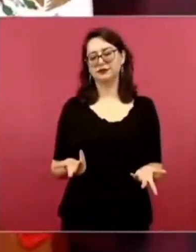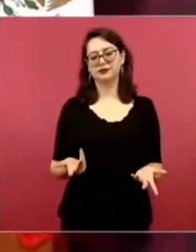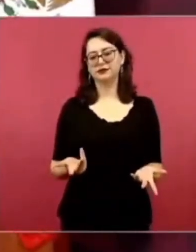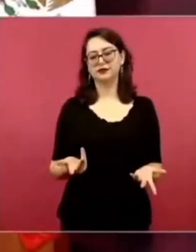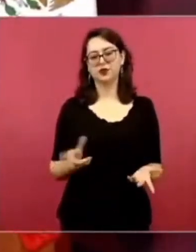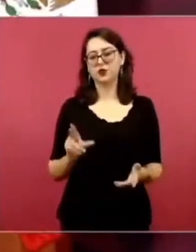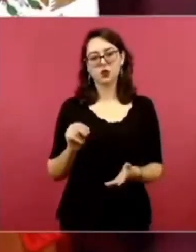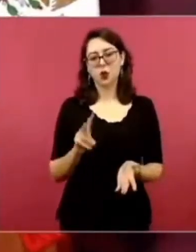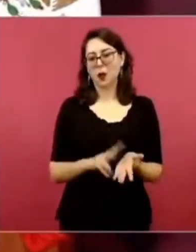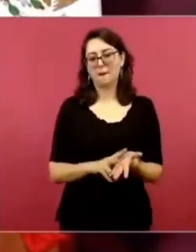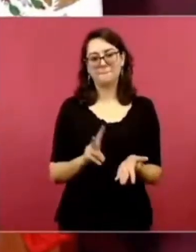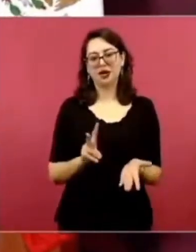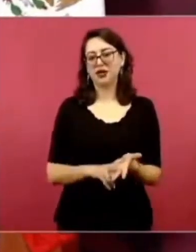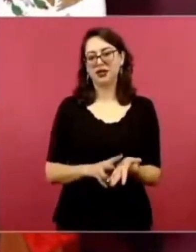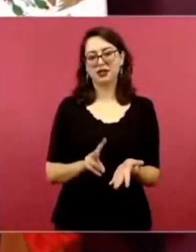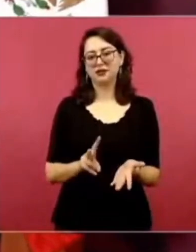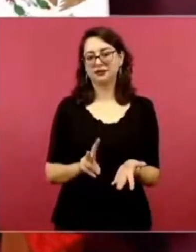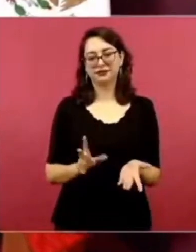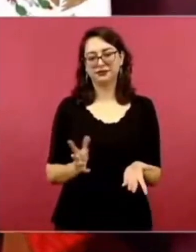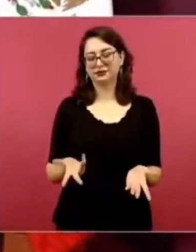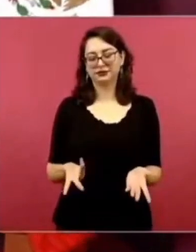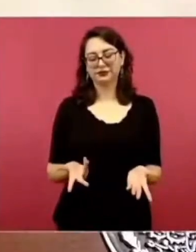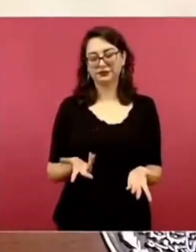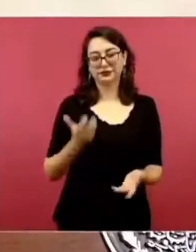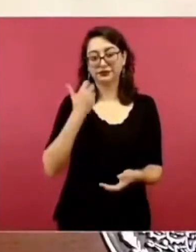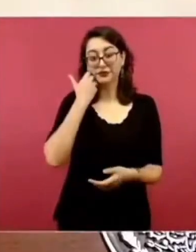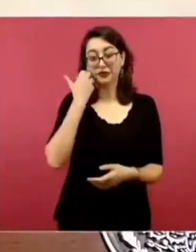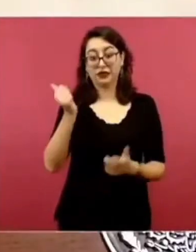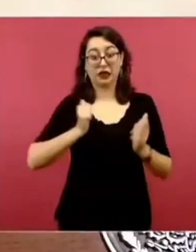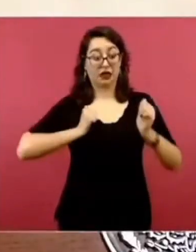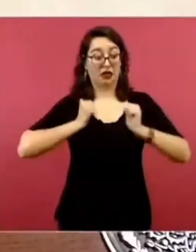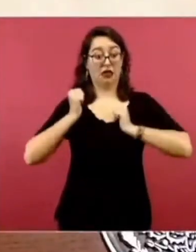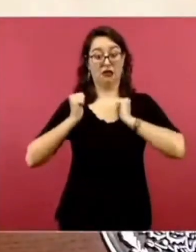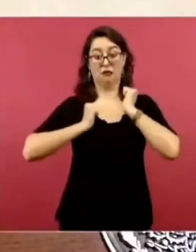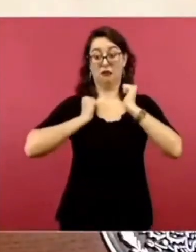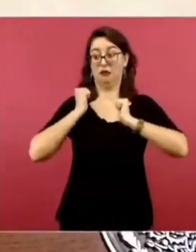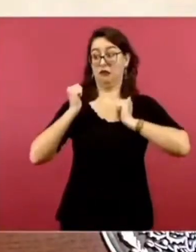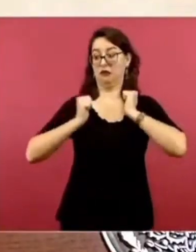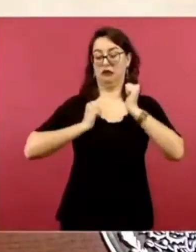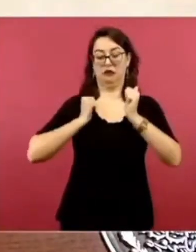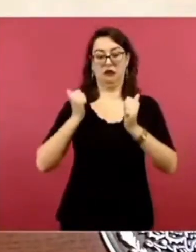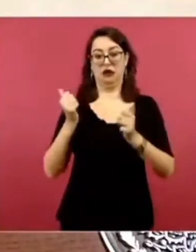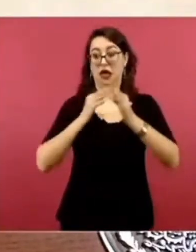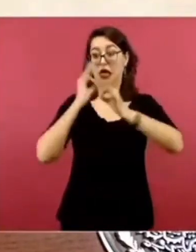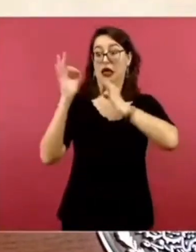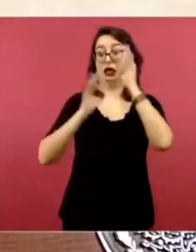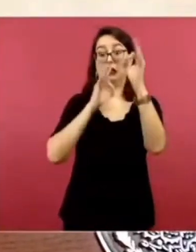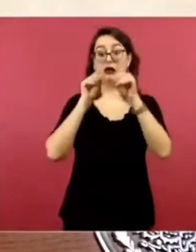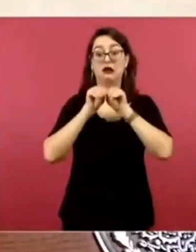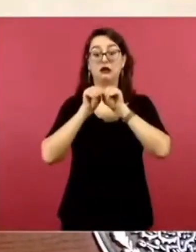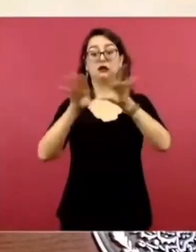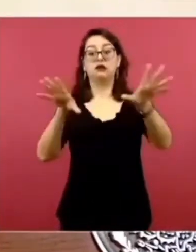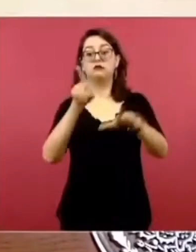se quiere sacar raja. Y es, este...